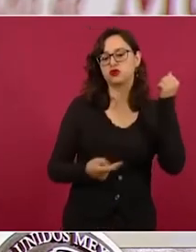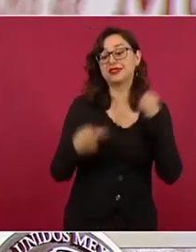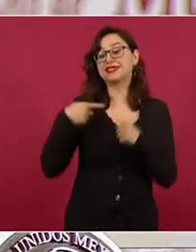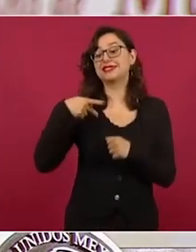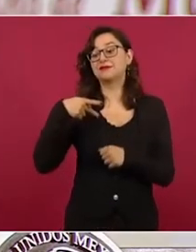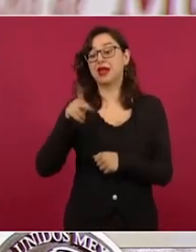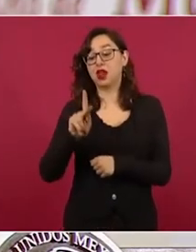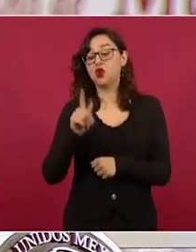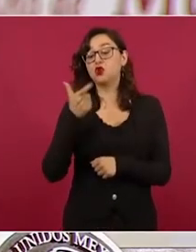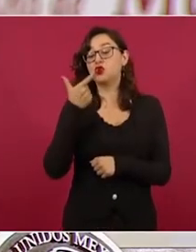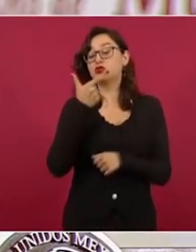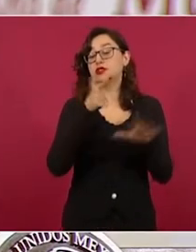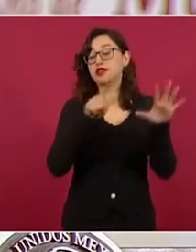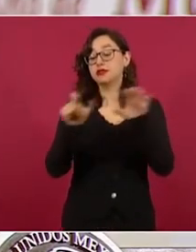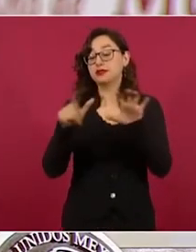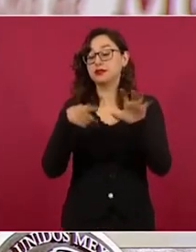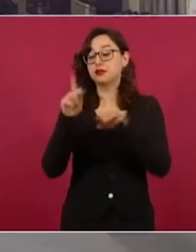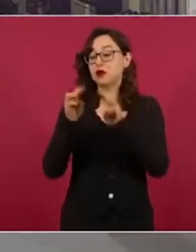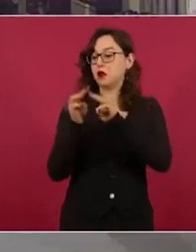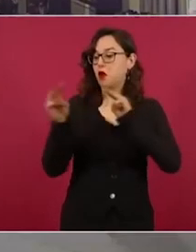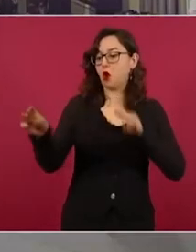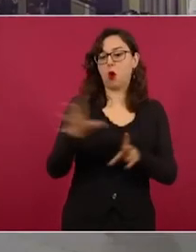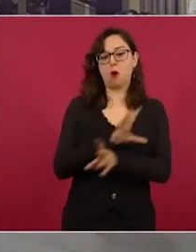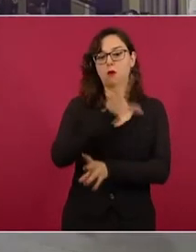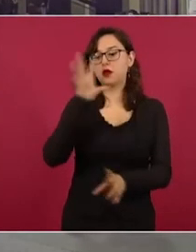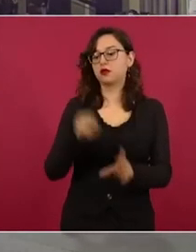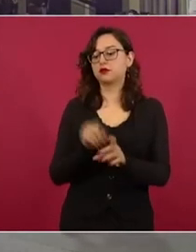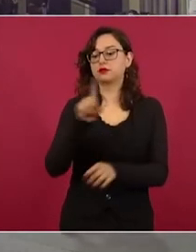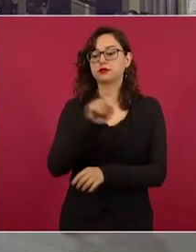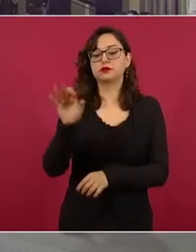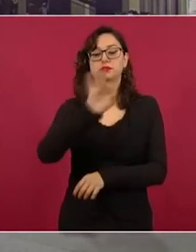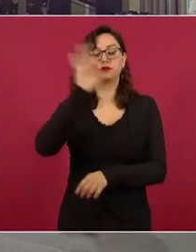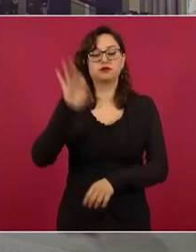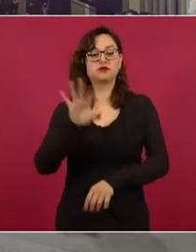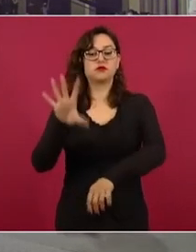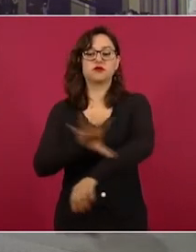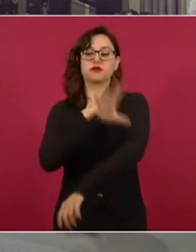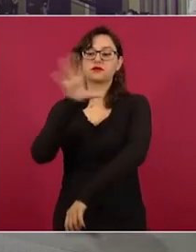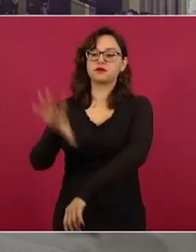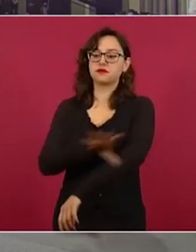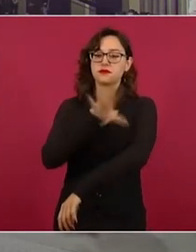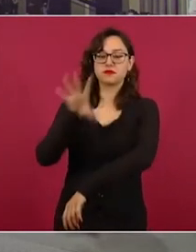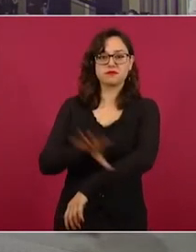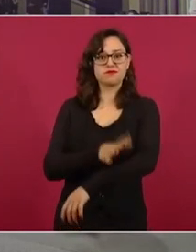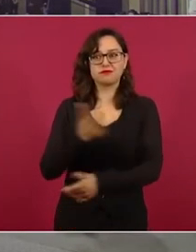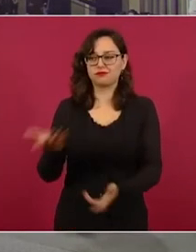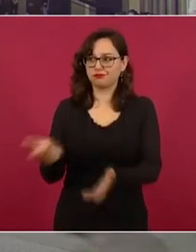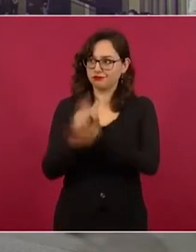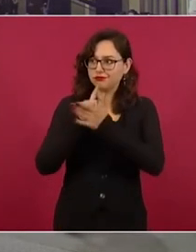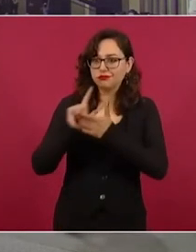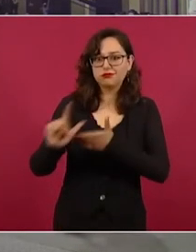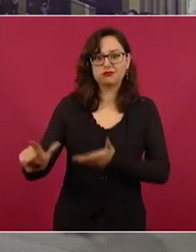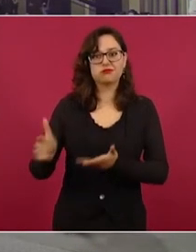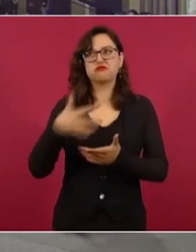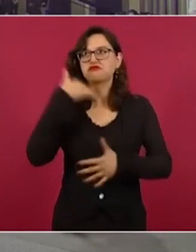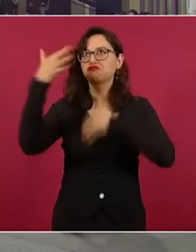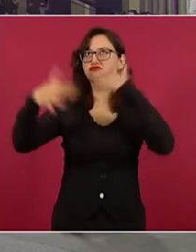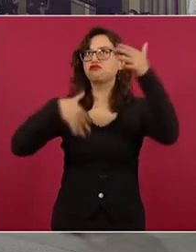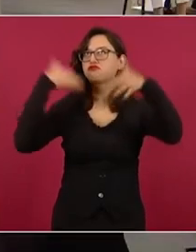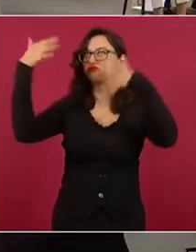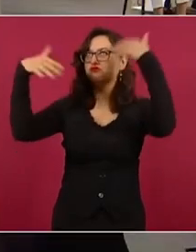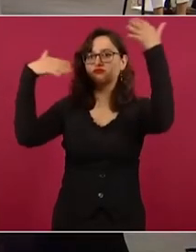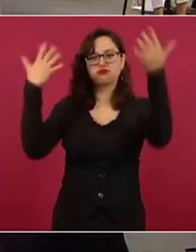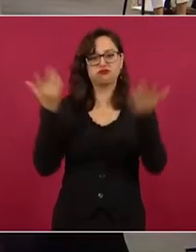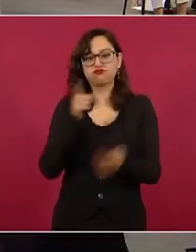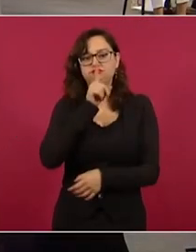contribuye a la lucha contra el cambio climático para dejar un futuro mejor a las